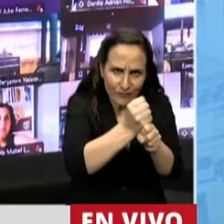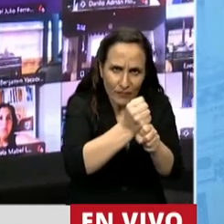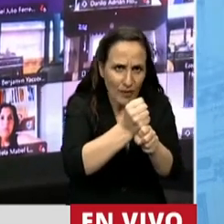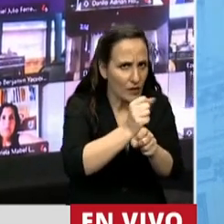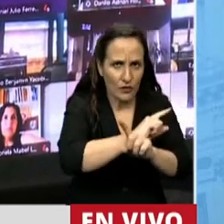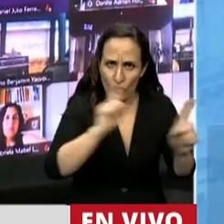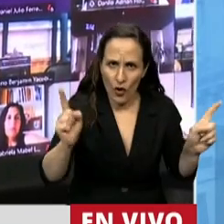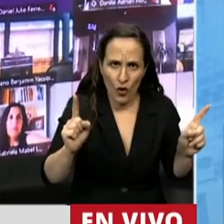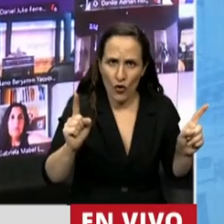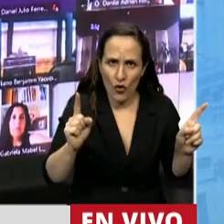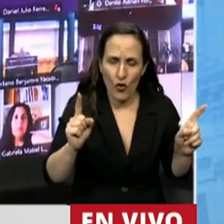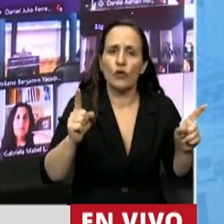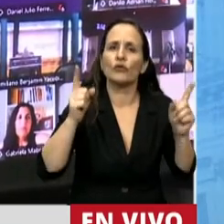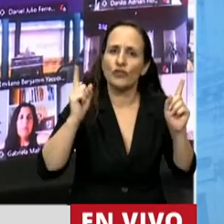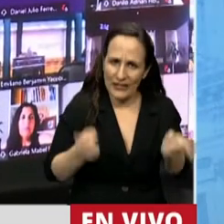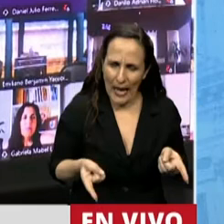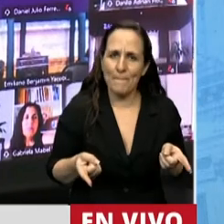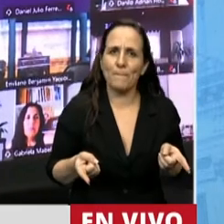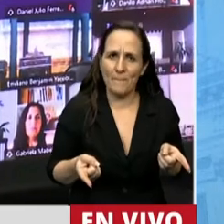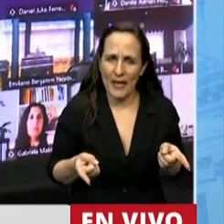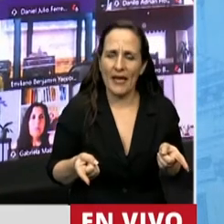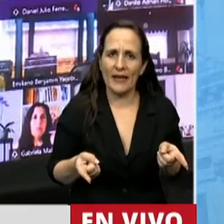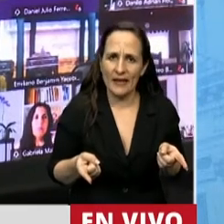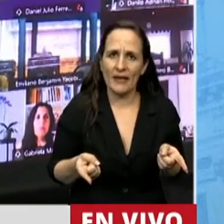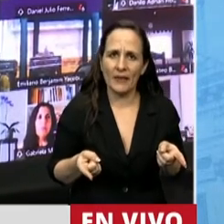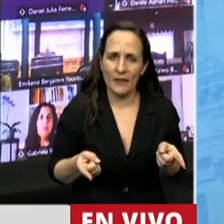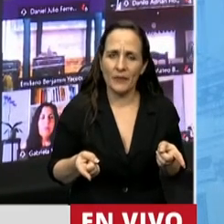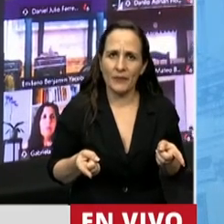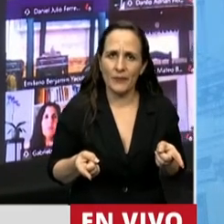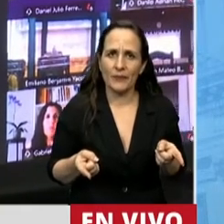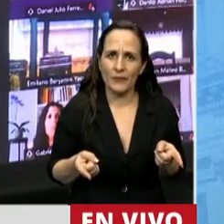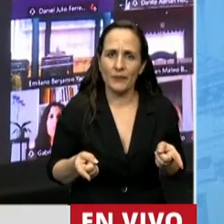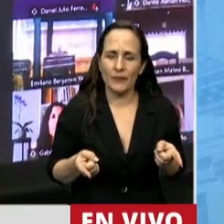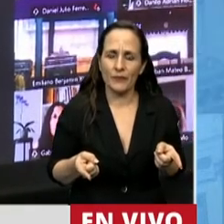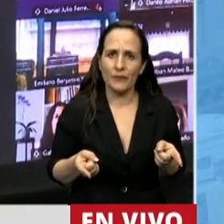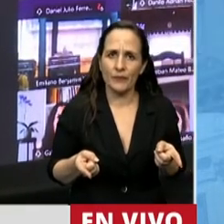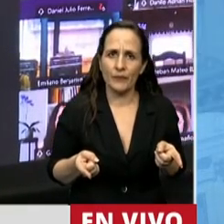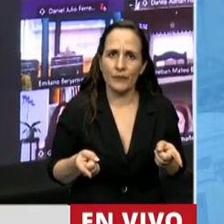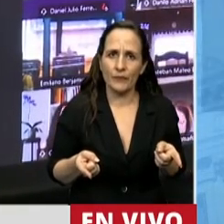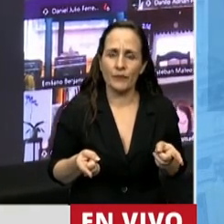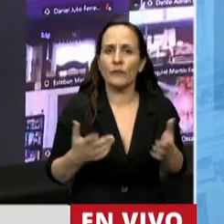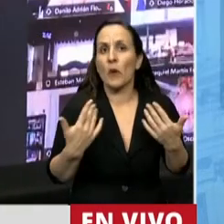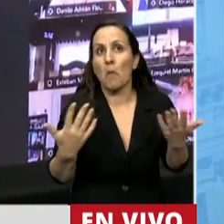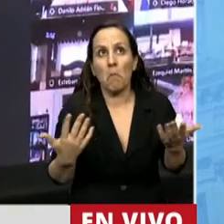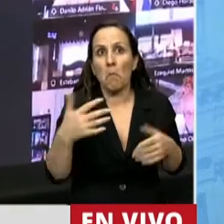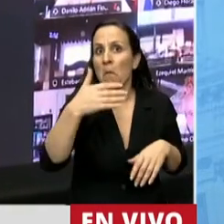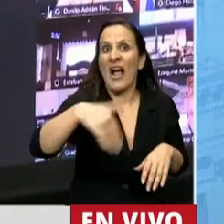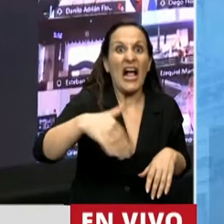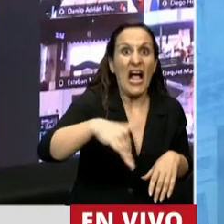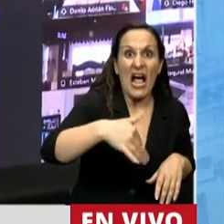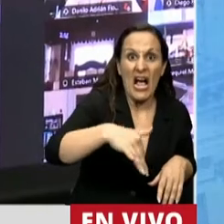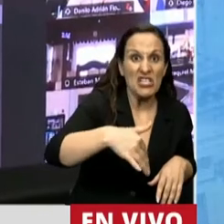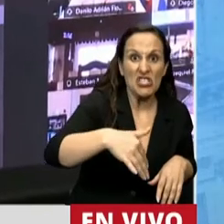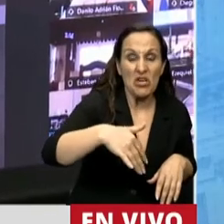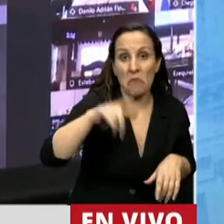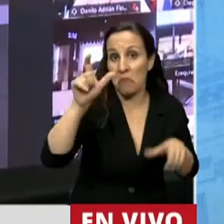a aspectos territoriales que pueden darse en la calle, entre el